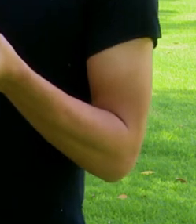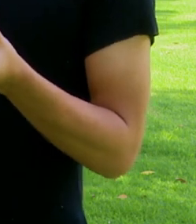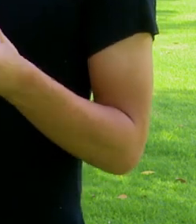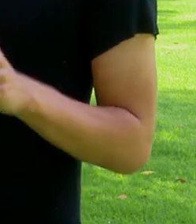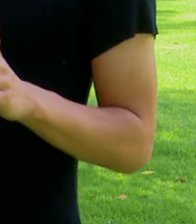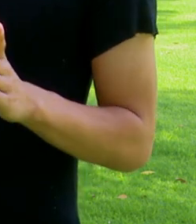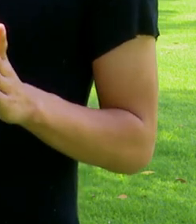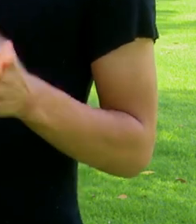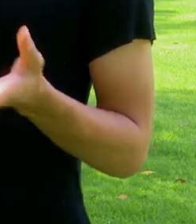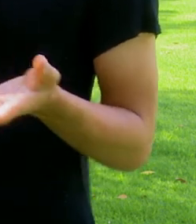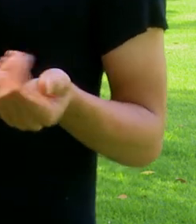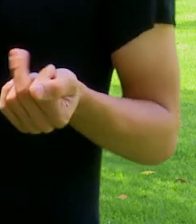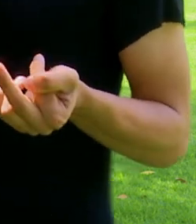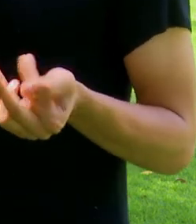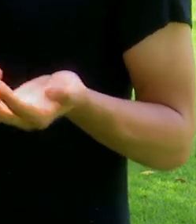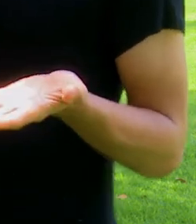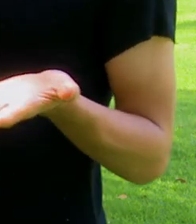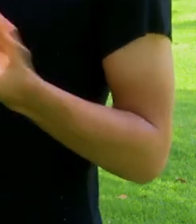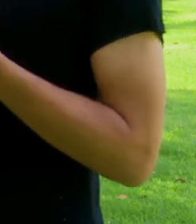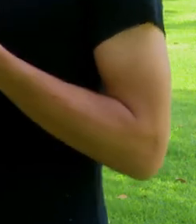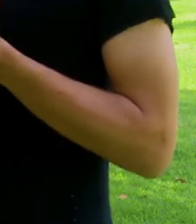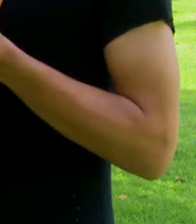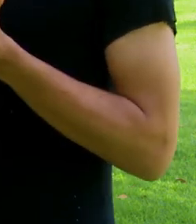Me gusta mucho que me apoyes.